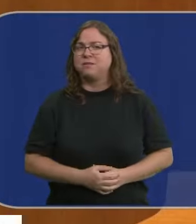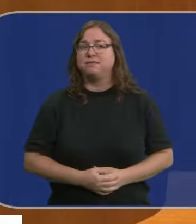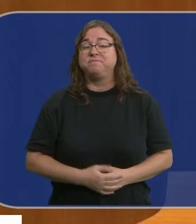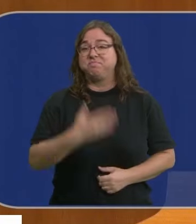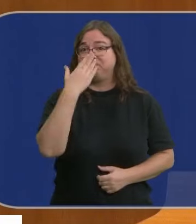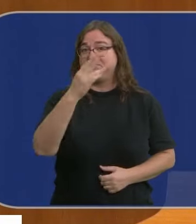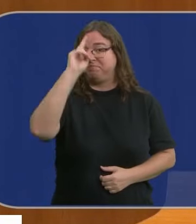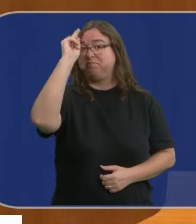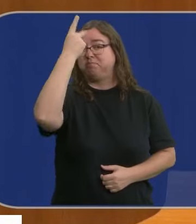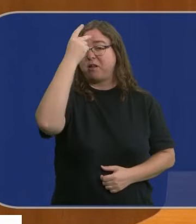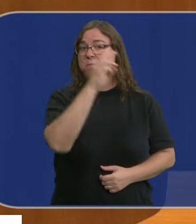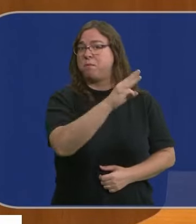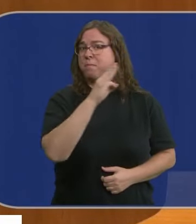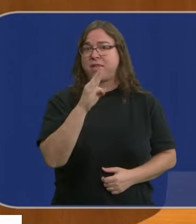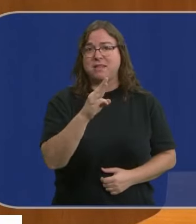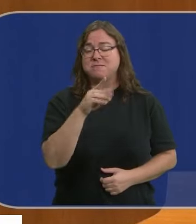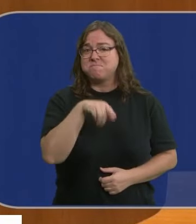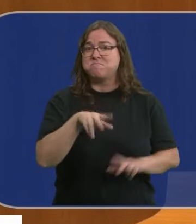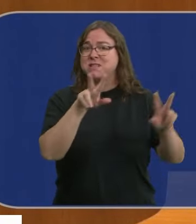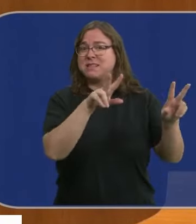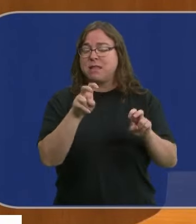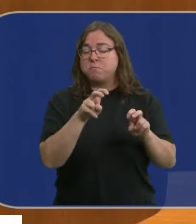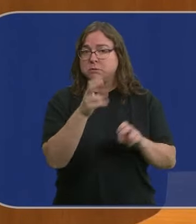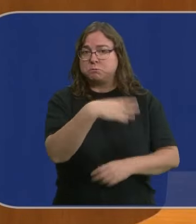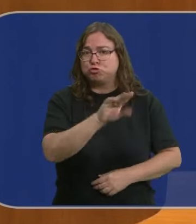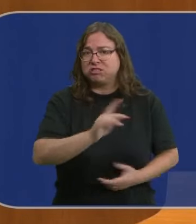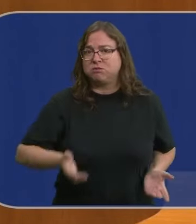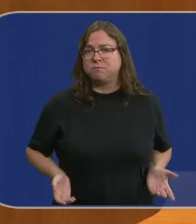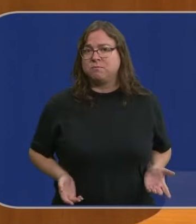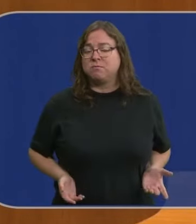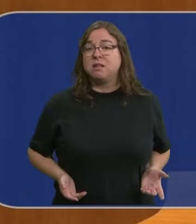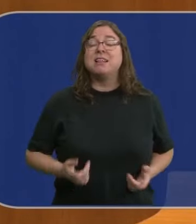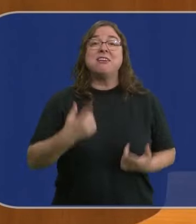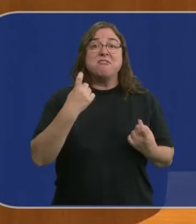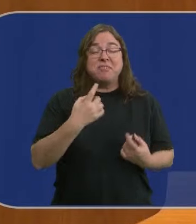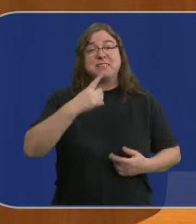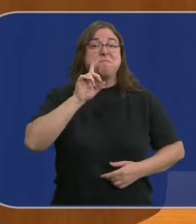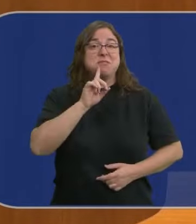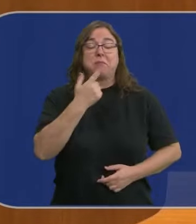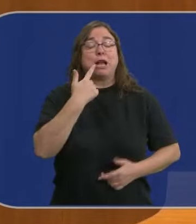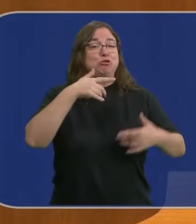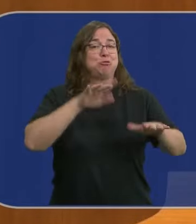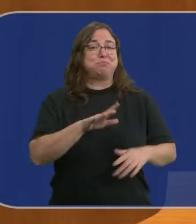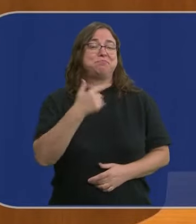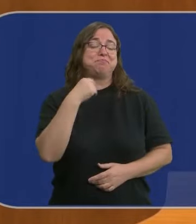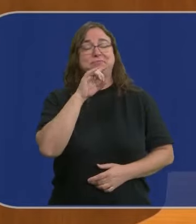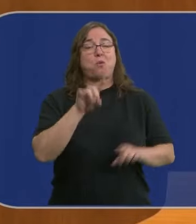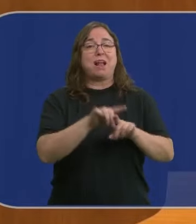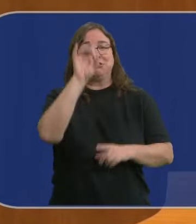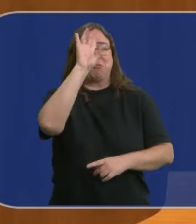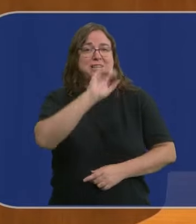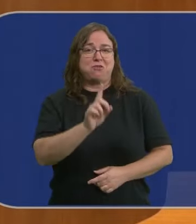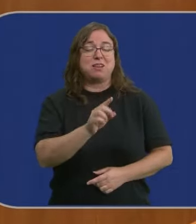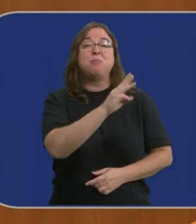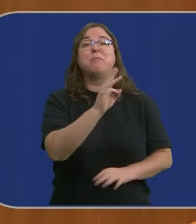La verdad es que el cambio de postura del Partido Popular en esta materia es incomprensible, aunque faltaría la verdad si dijera que nos ha pillado por sorpresa. El